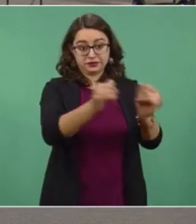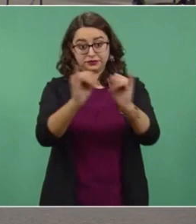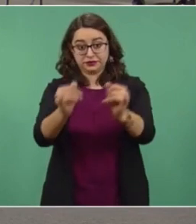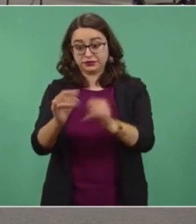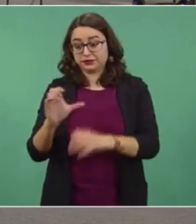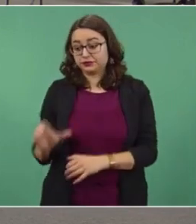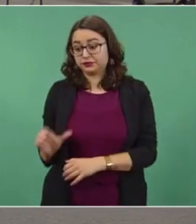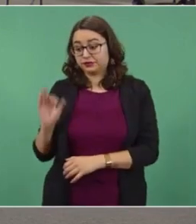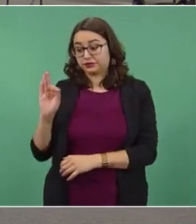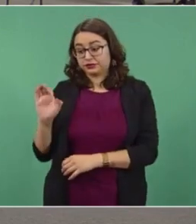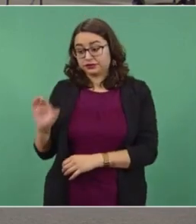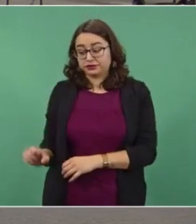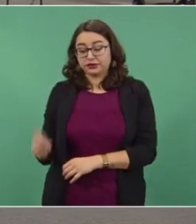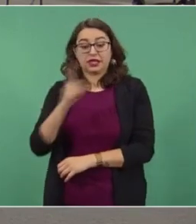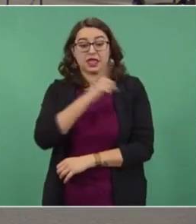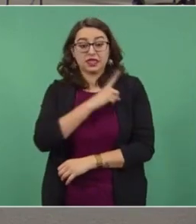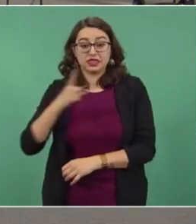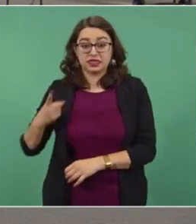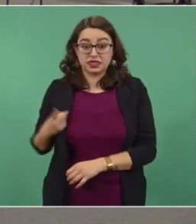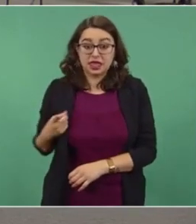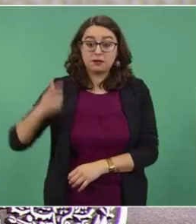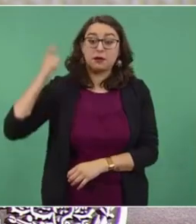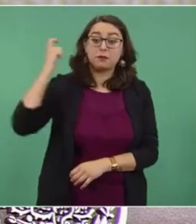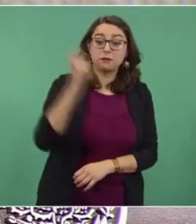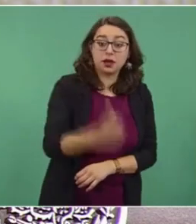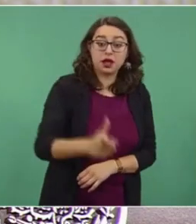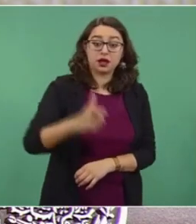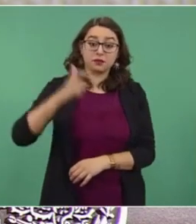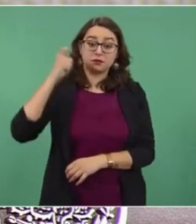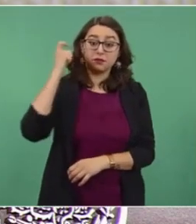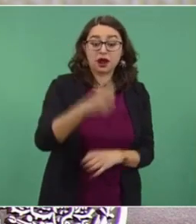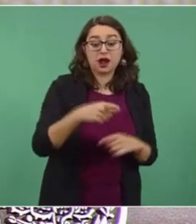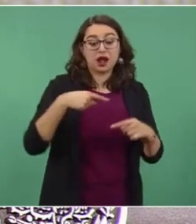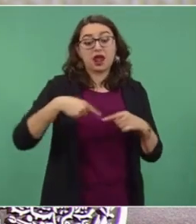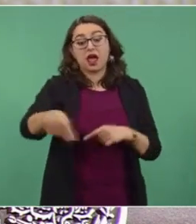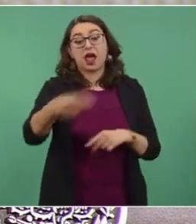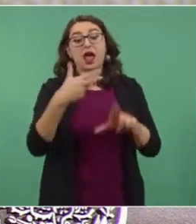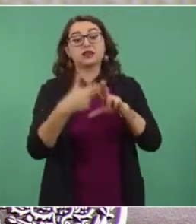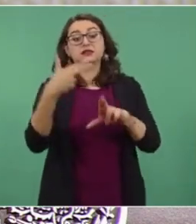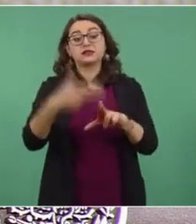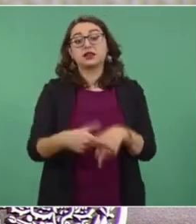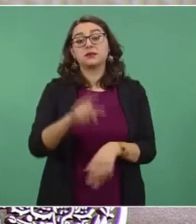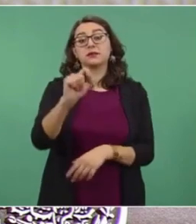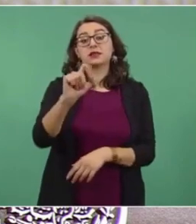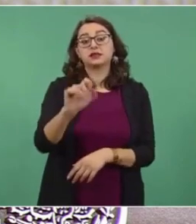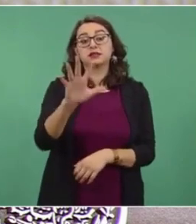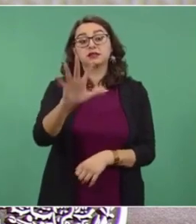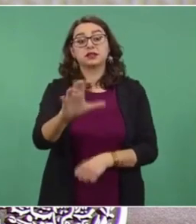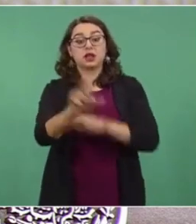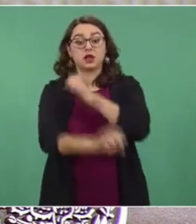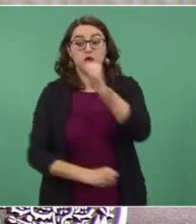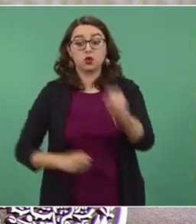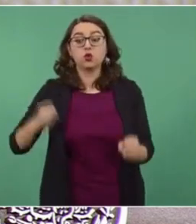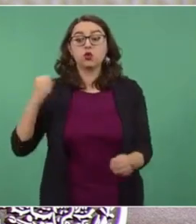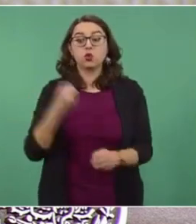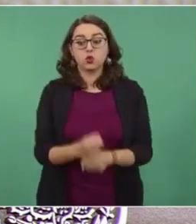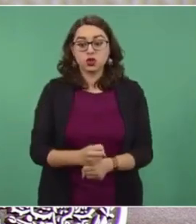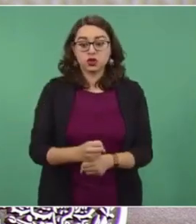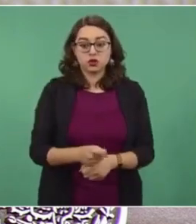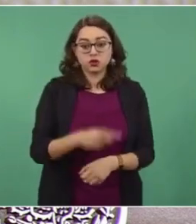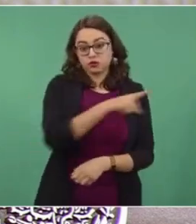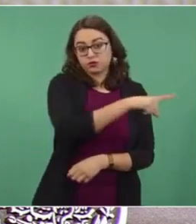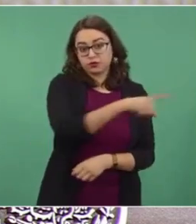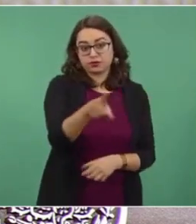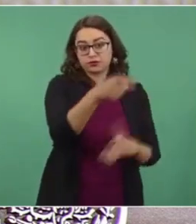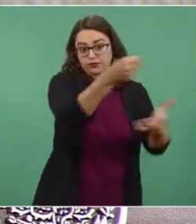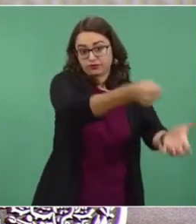está obligada a comprar su energía por 25 años para apalancar la inversión